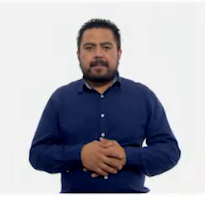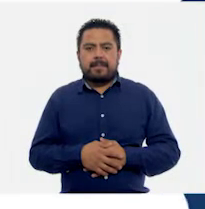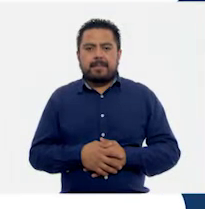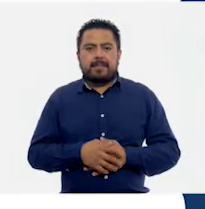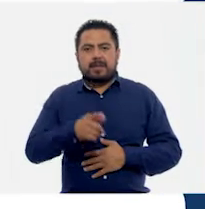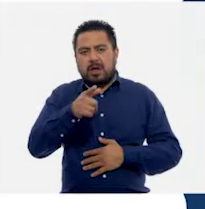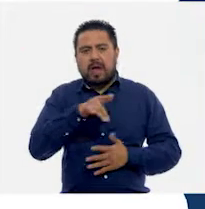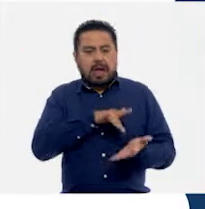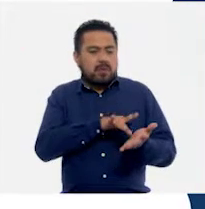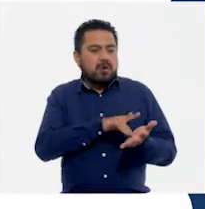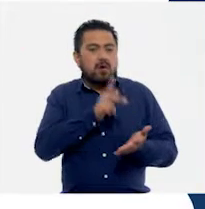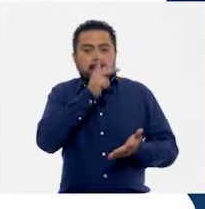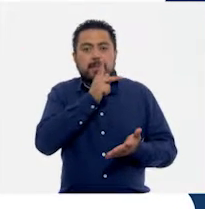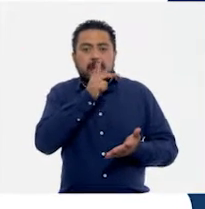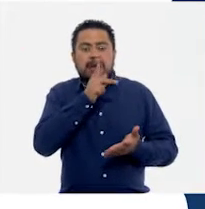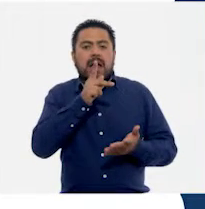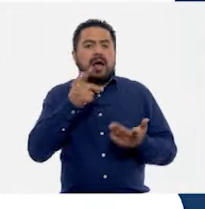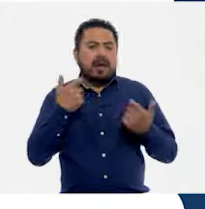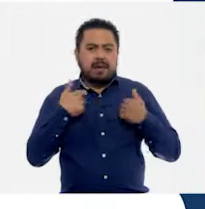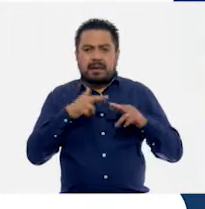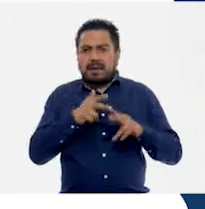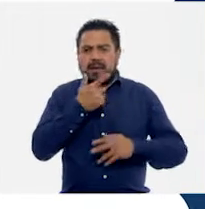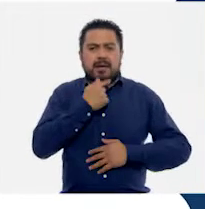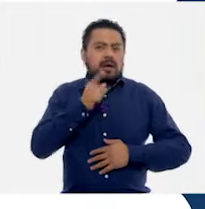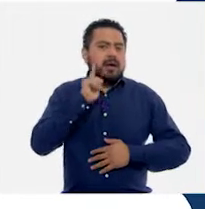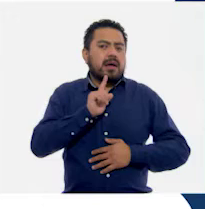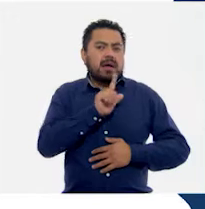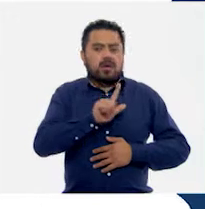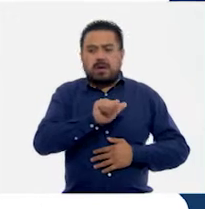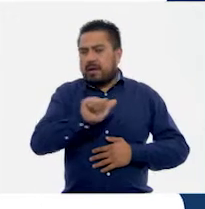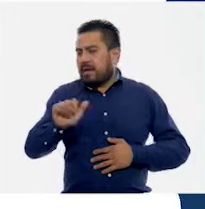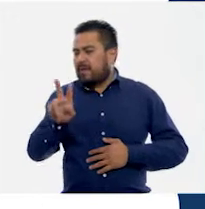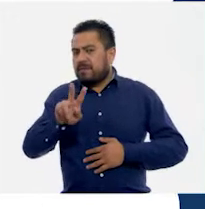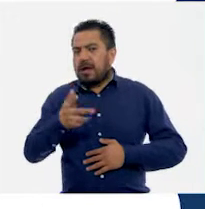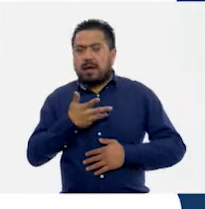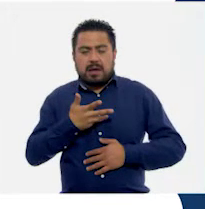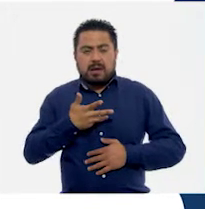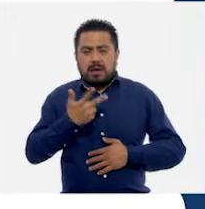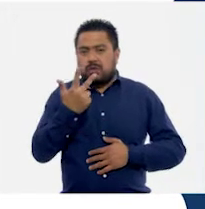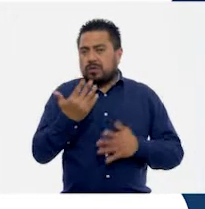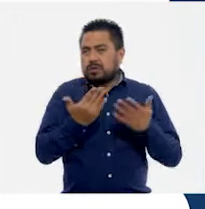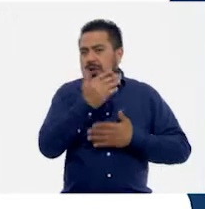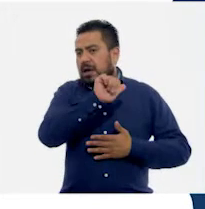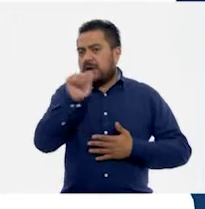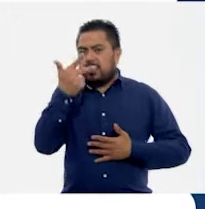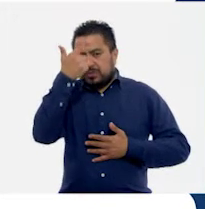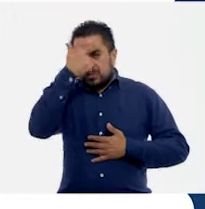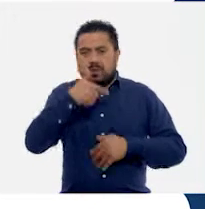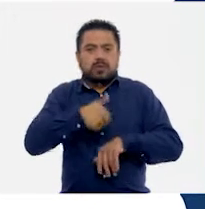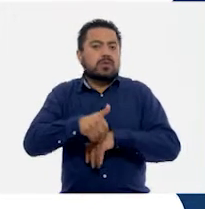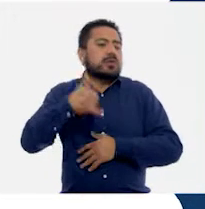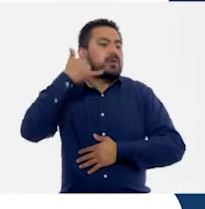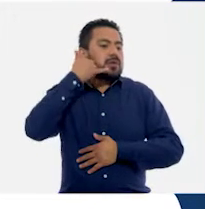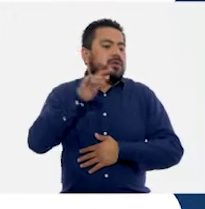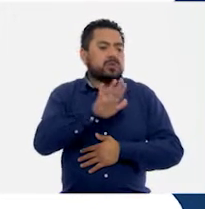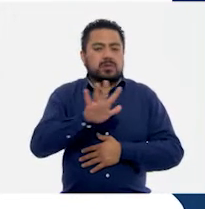Para apoyo pedagógico, hay maestras y maestros de lunes a viernes de 8 a 20 horas en el teléfono